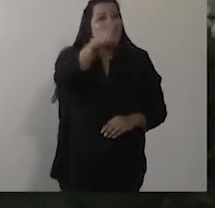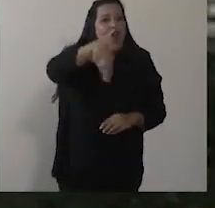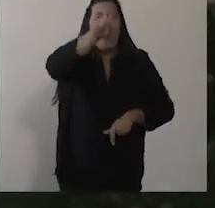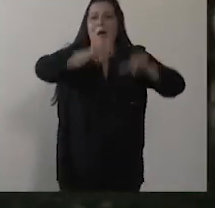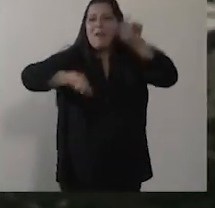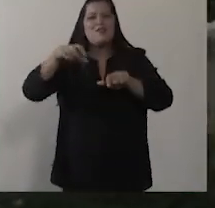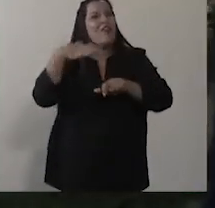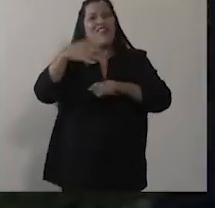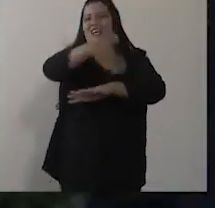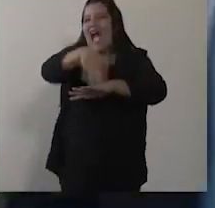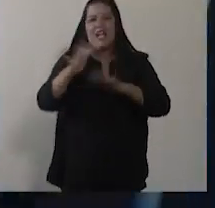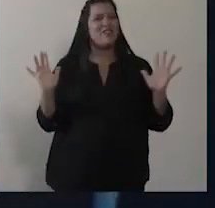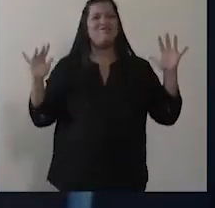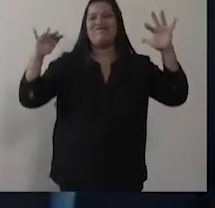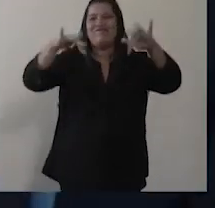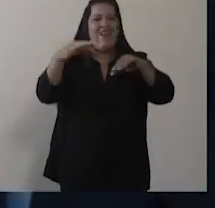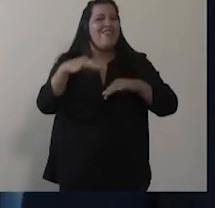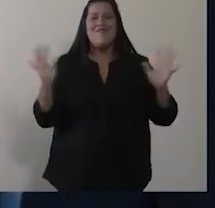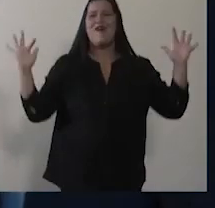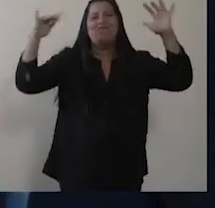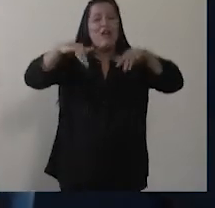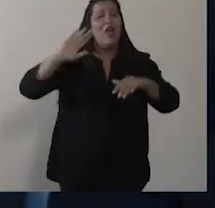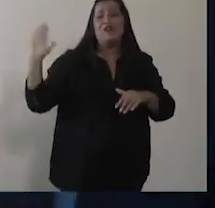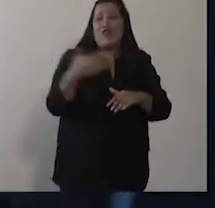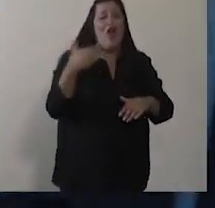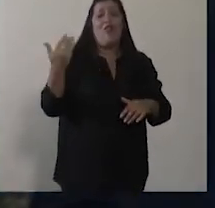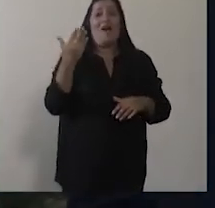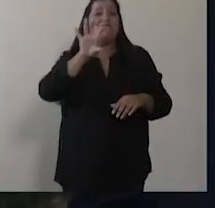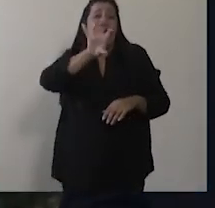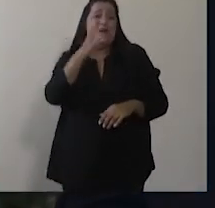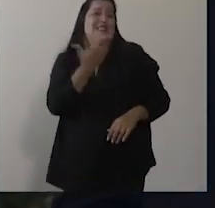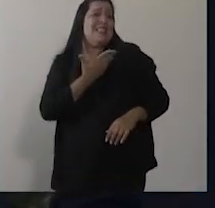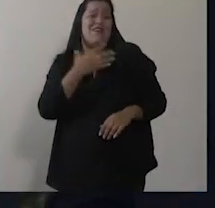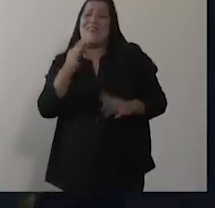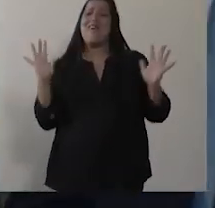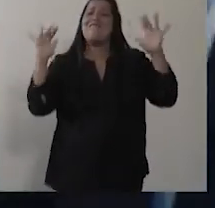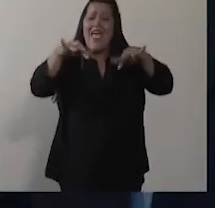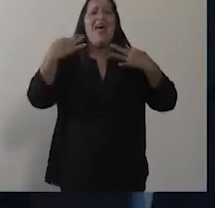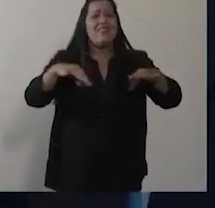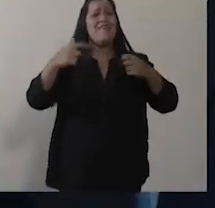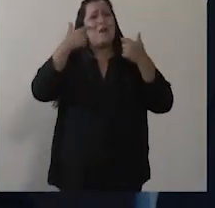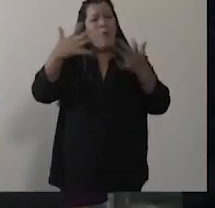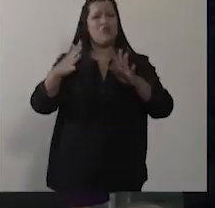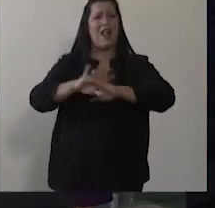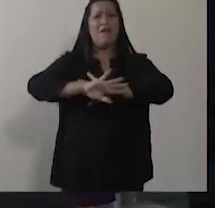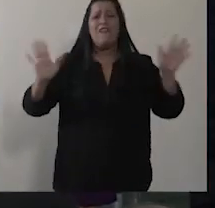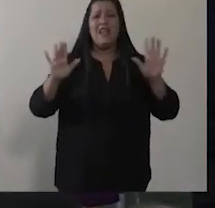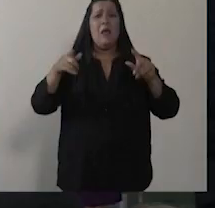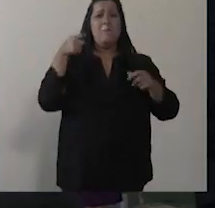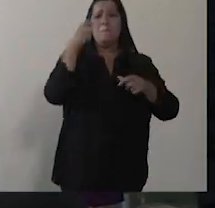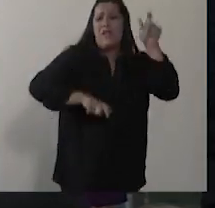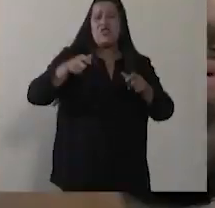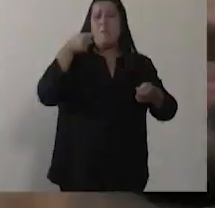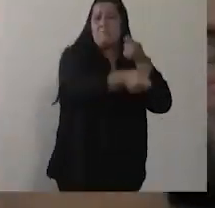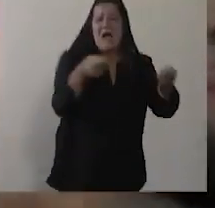todos los rosarinos. Vengan a Rosario todos los santafesinos. Demostrémosle al crimen lo que nosotros